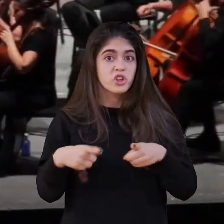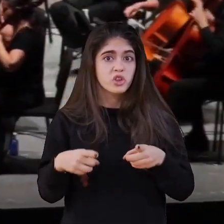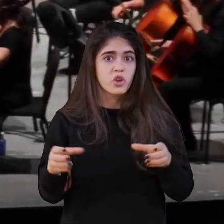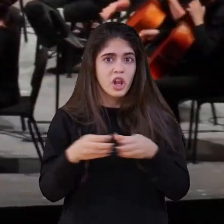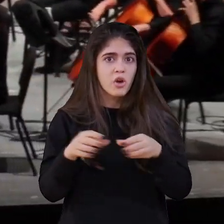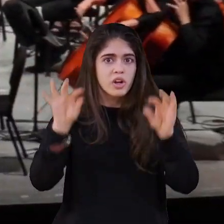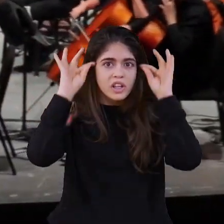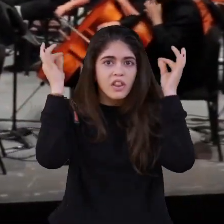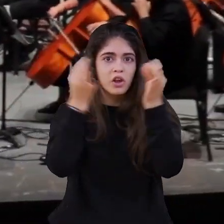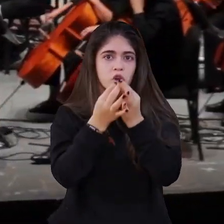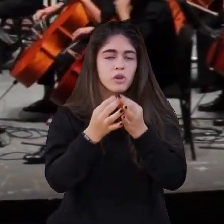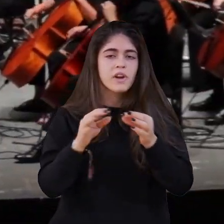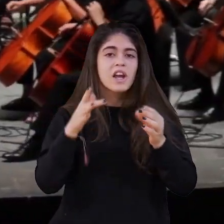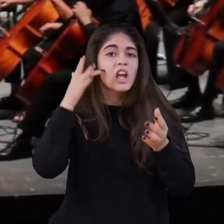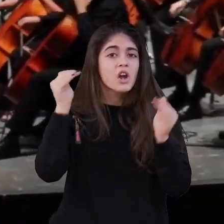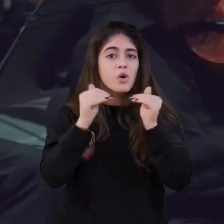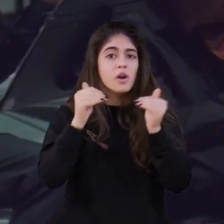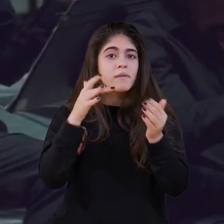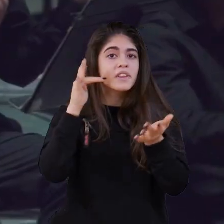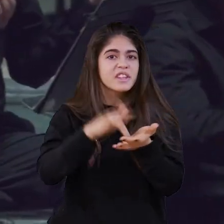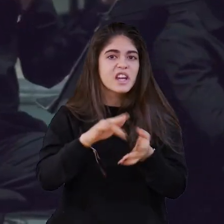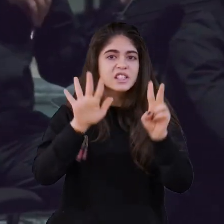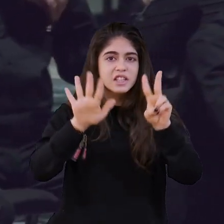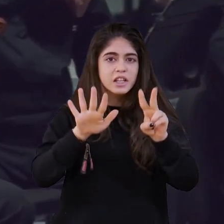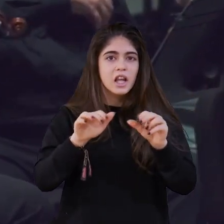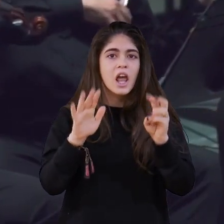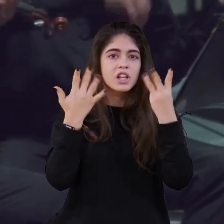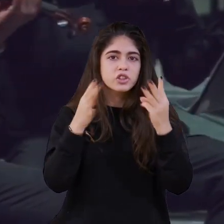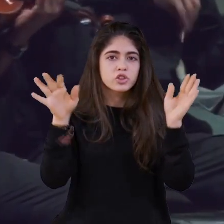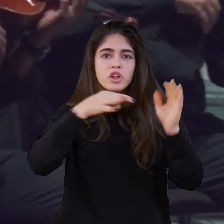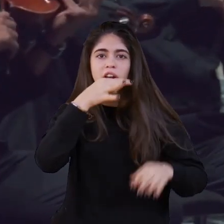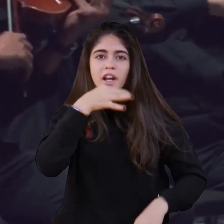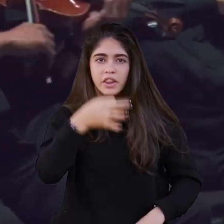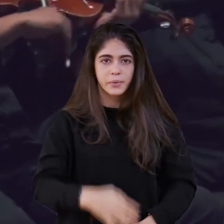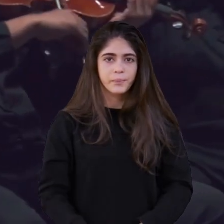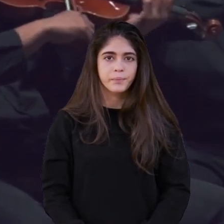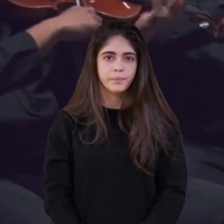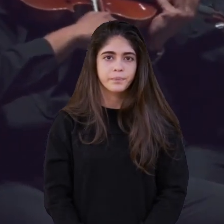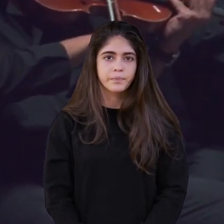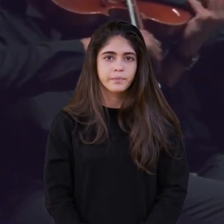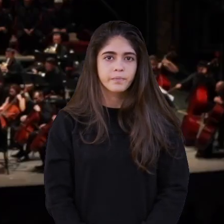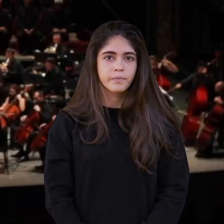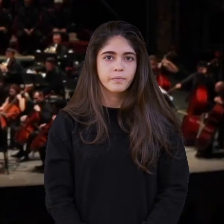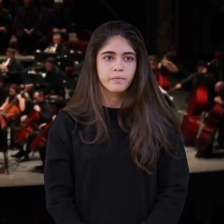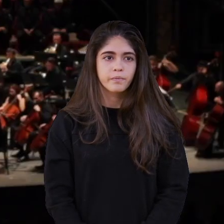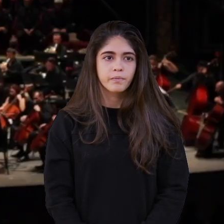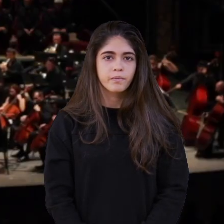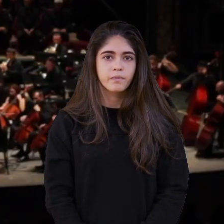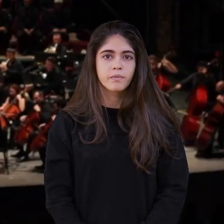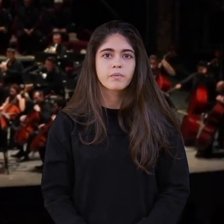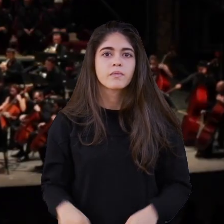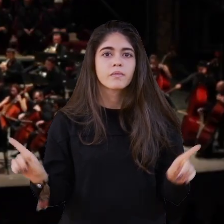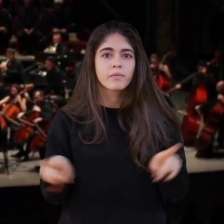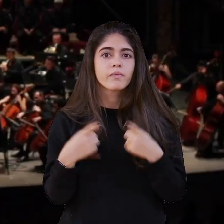a partir de las 8 de la noche. Corresponde al concierto de abono número 3, bajo el título de clásicos Manom